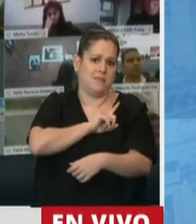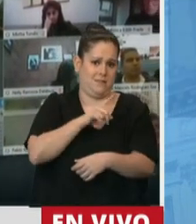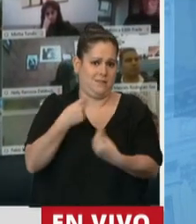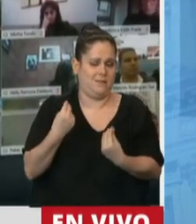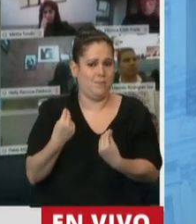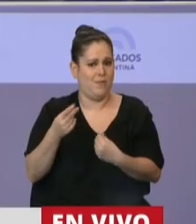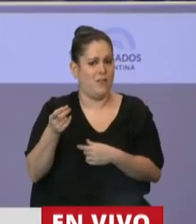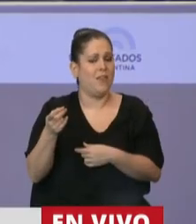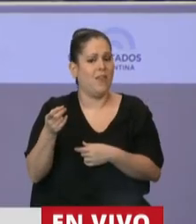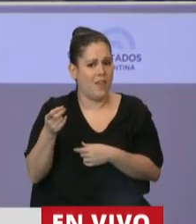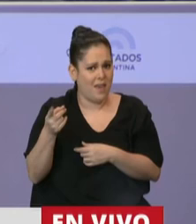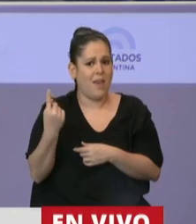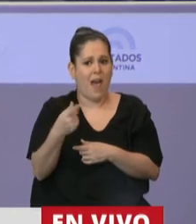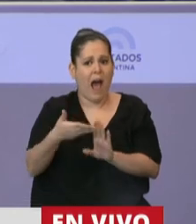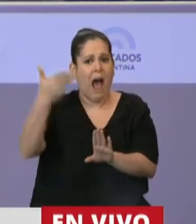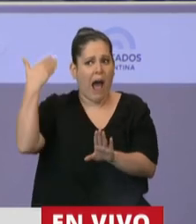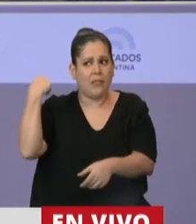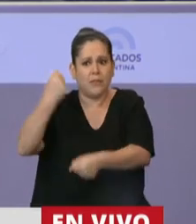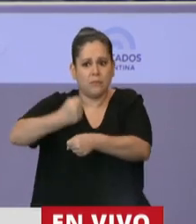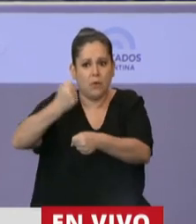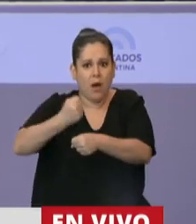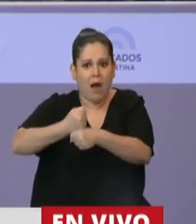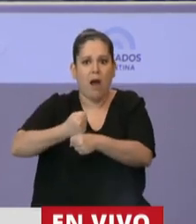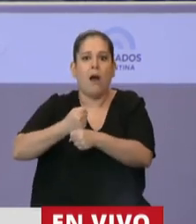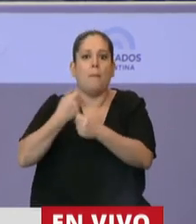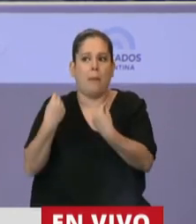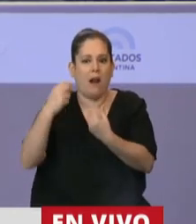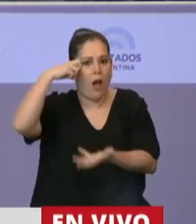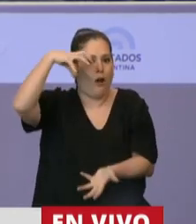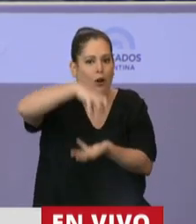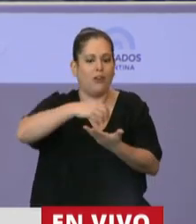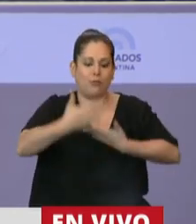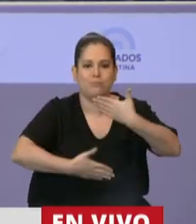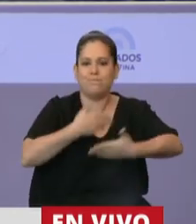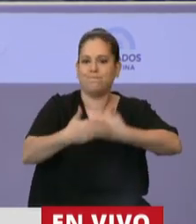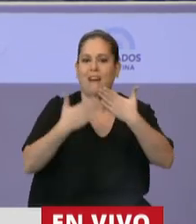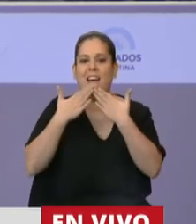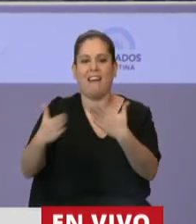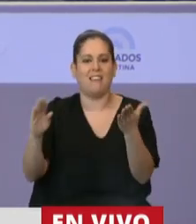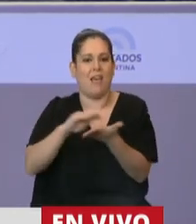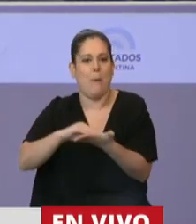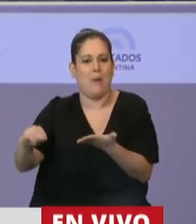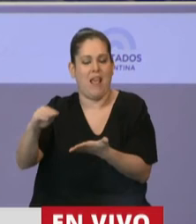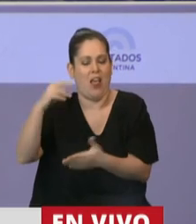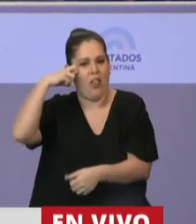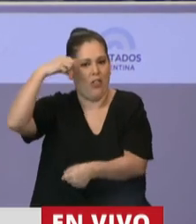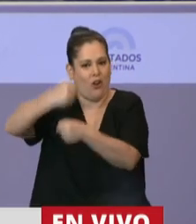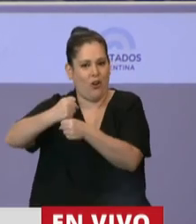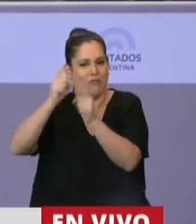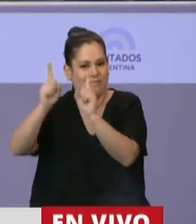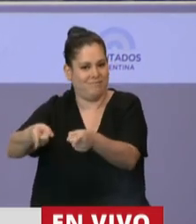incluso lo hacían antes para que este congreso pueda funcionar así que mis palabras son de agradecimiento